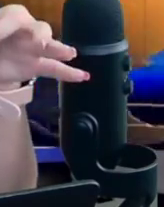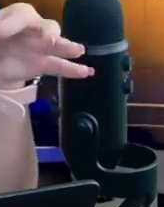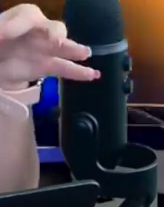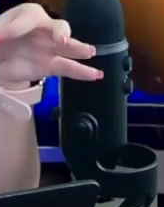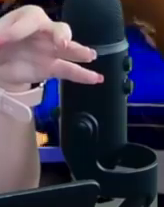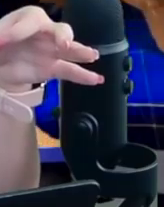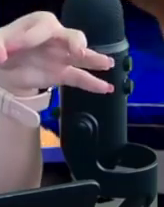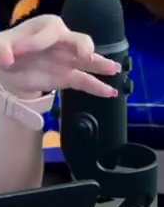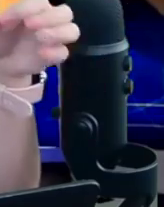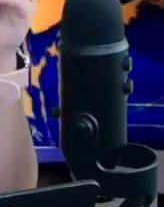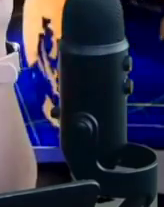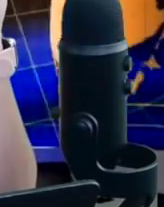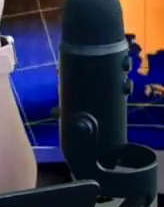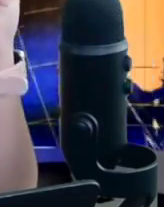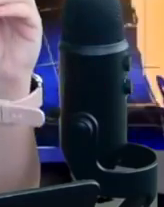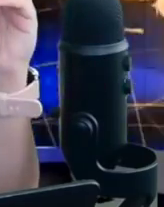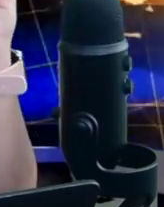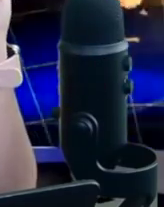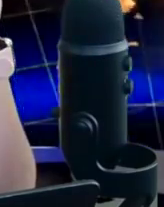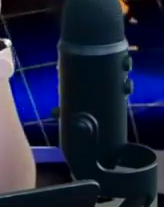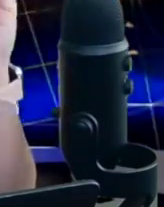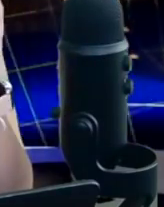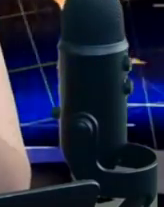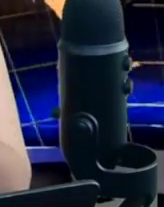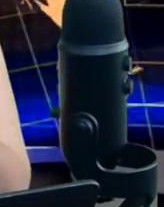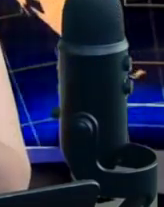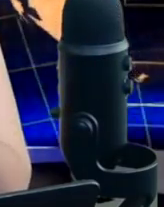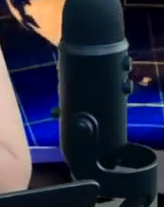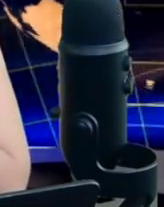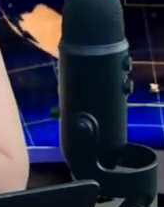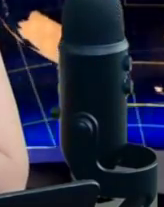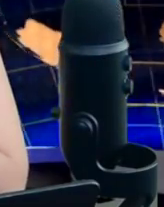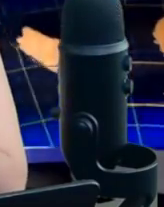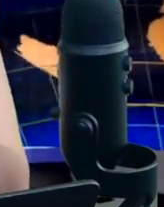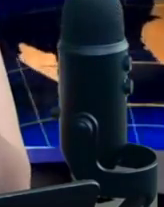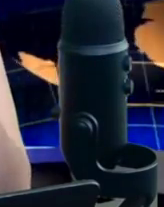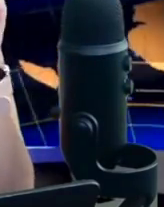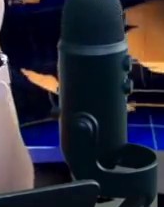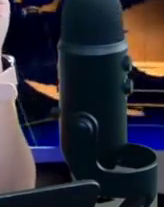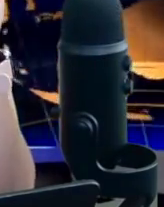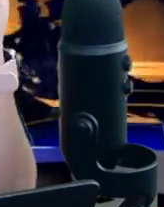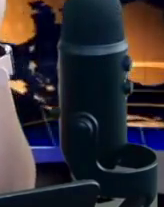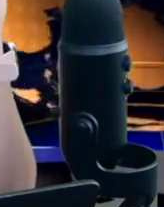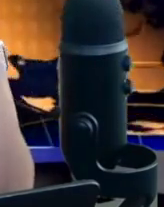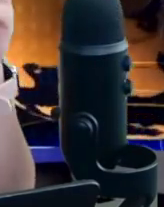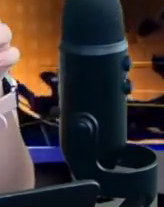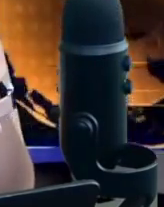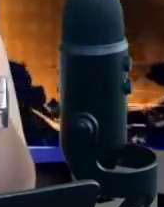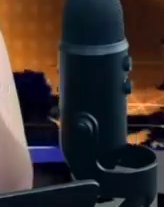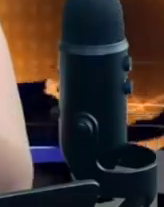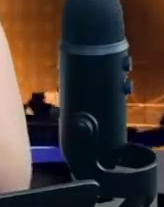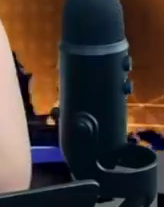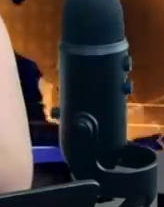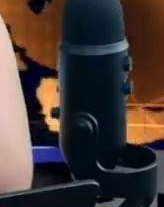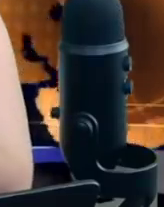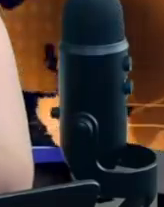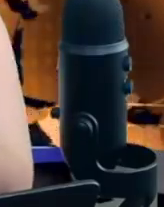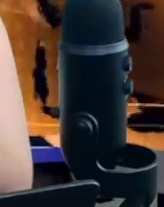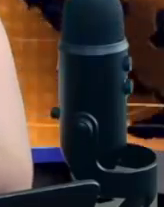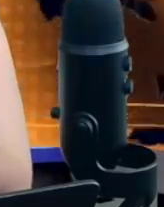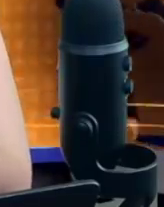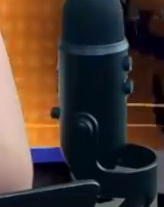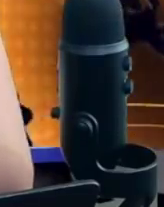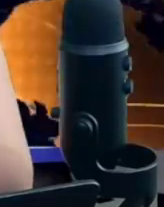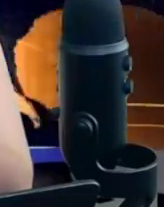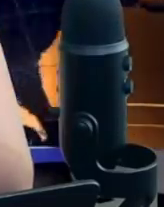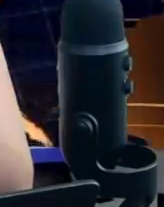que está circulando en su contra. Y el presidente dice, a ver, yo merito voy a explicar